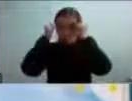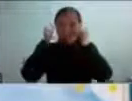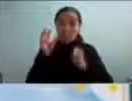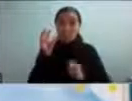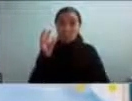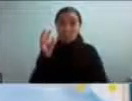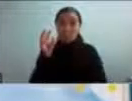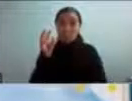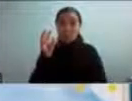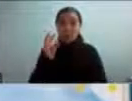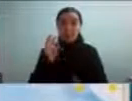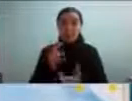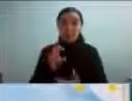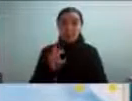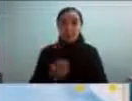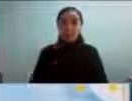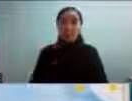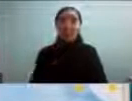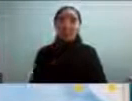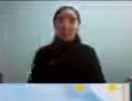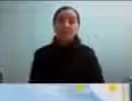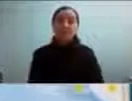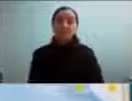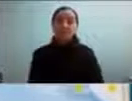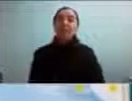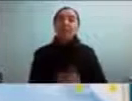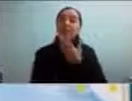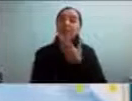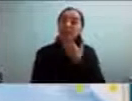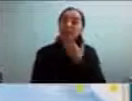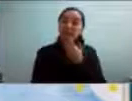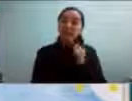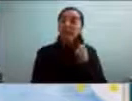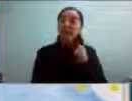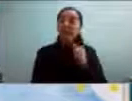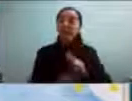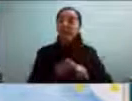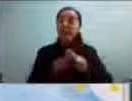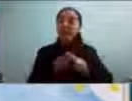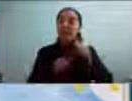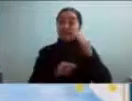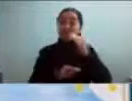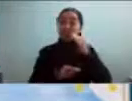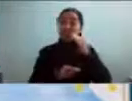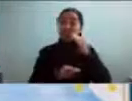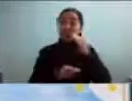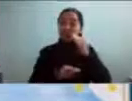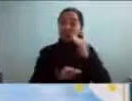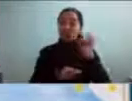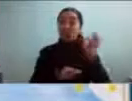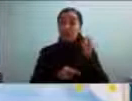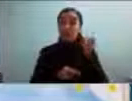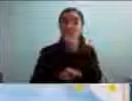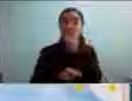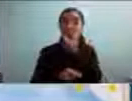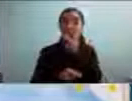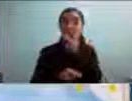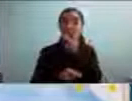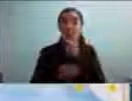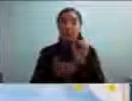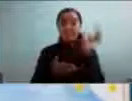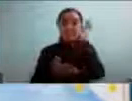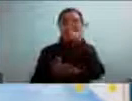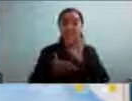Una de las cosas que hice de niña fue cómics y yo a los personajes no les dibujaba rostros, eran